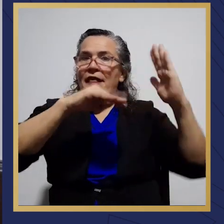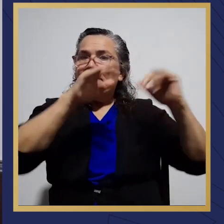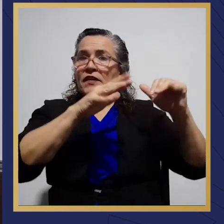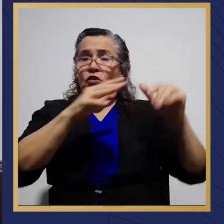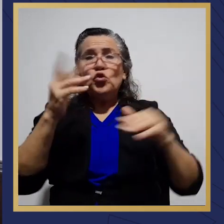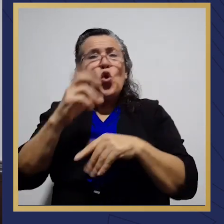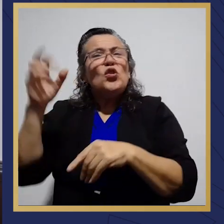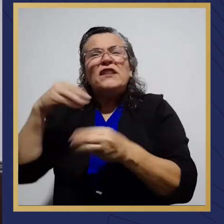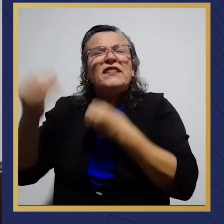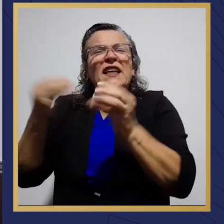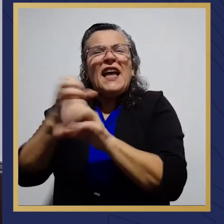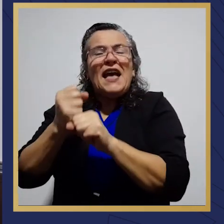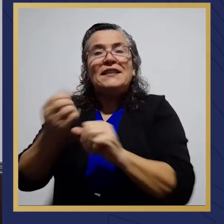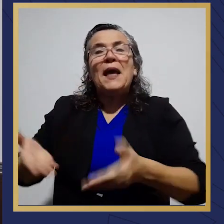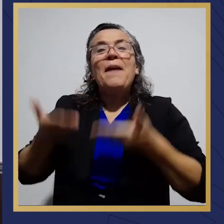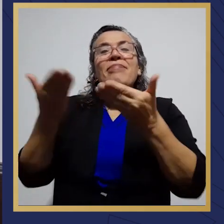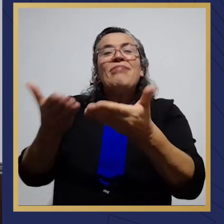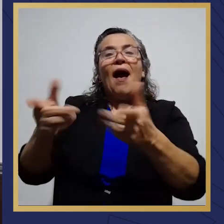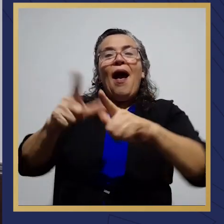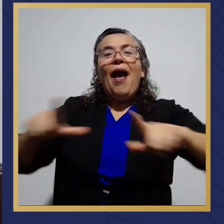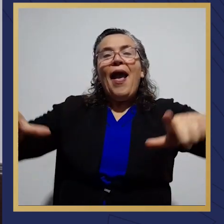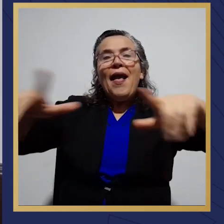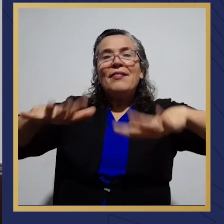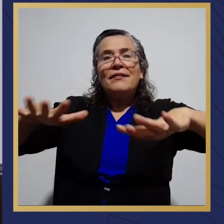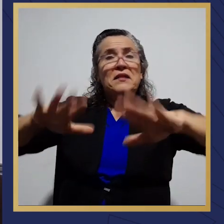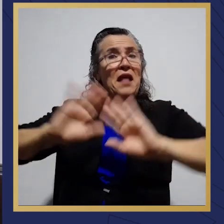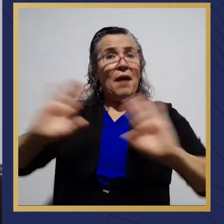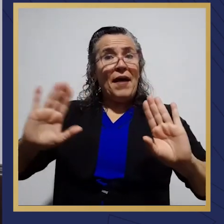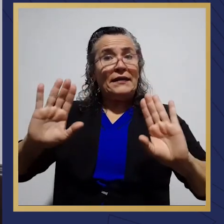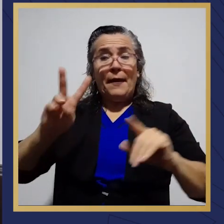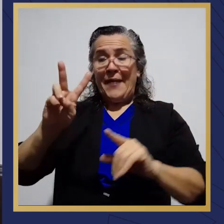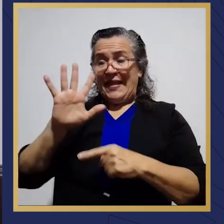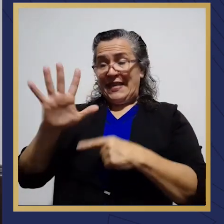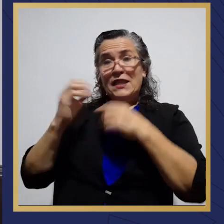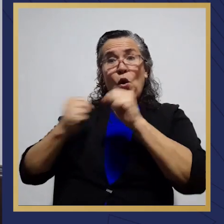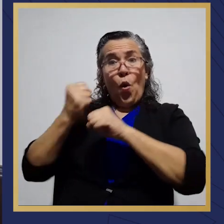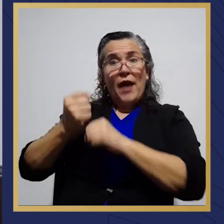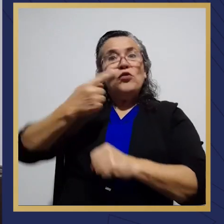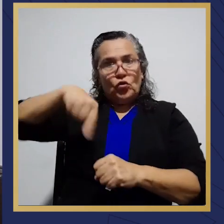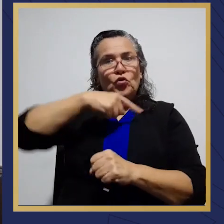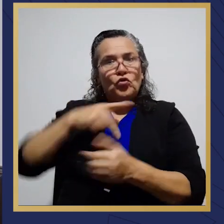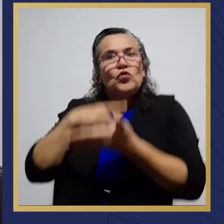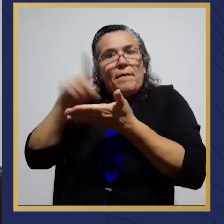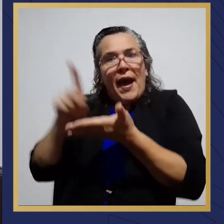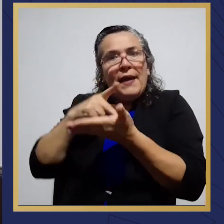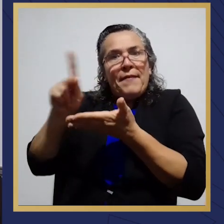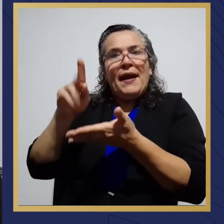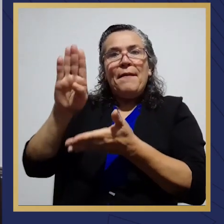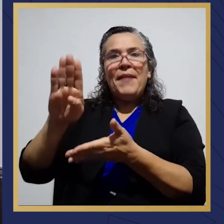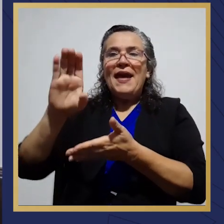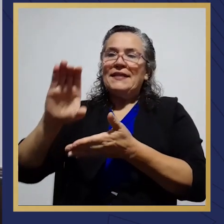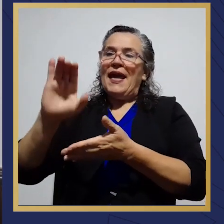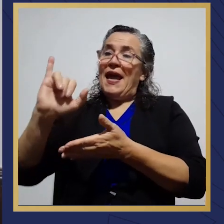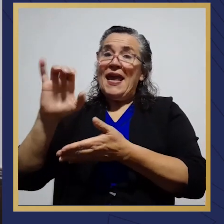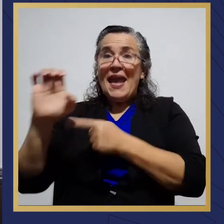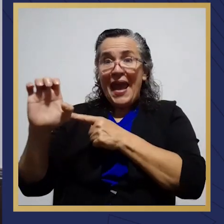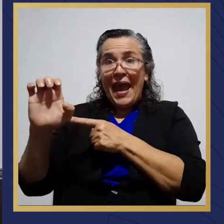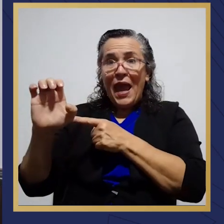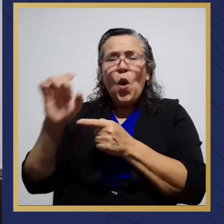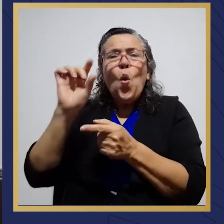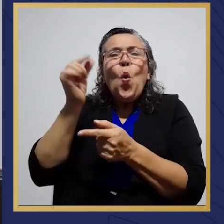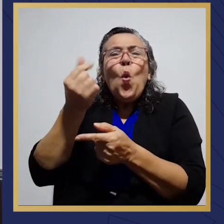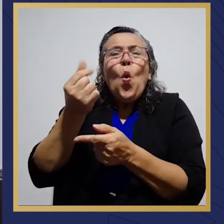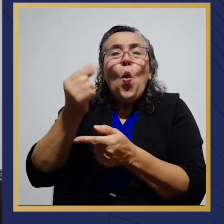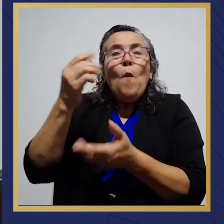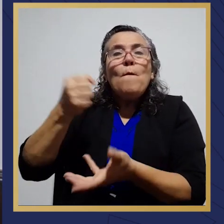solamente pondría el terreno. Y durante 25 años le estaríamos pagando al BCIE